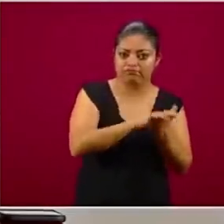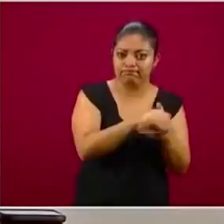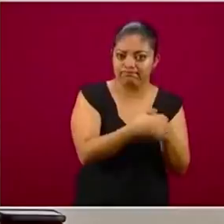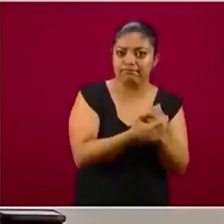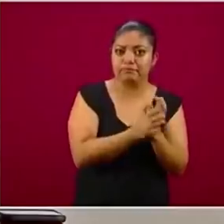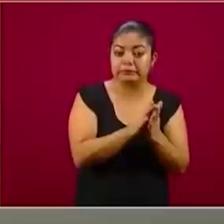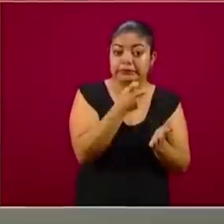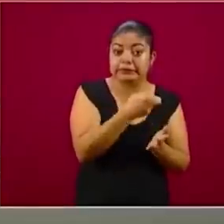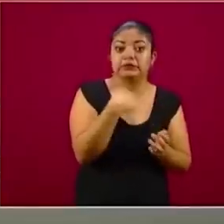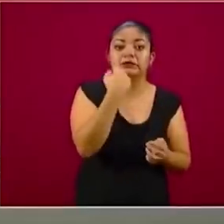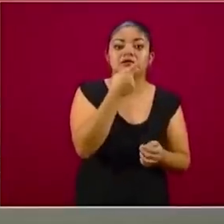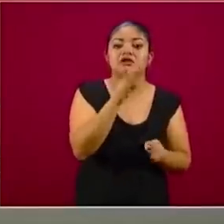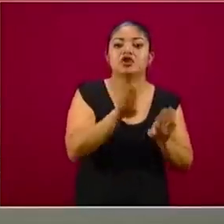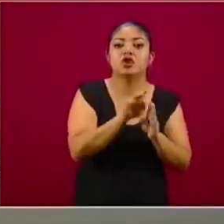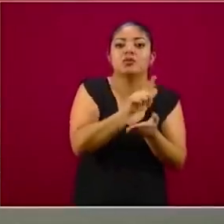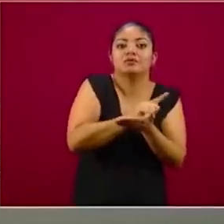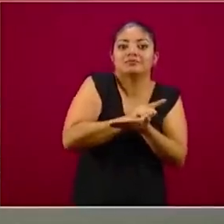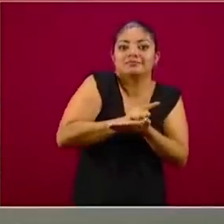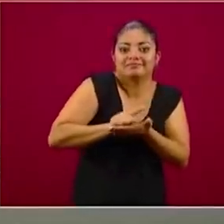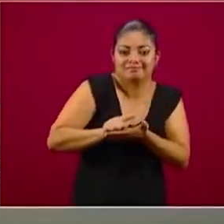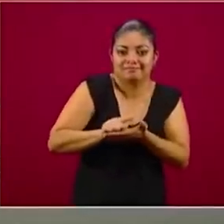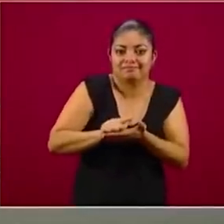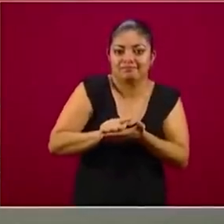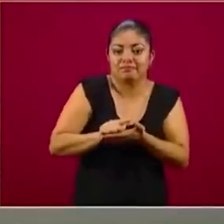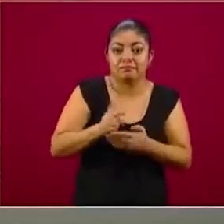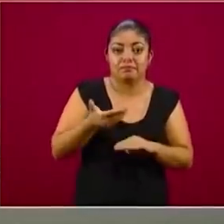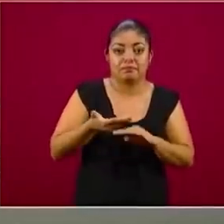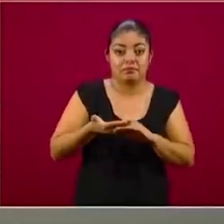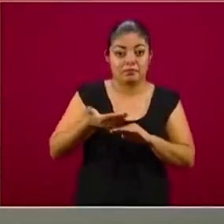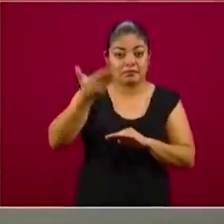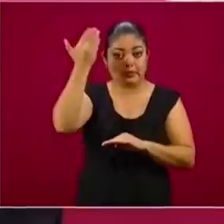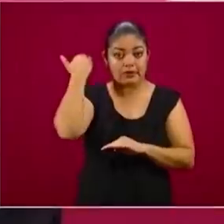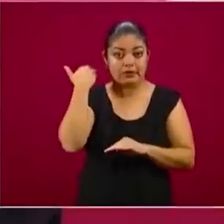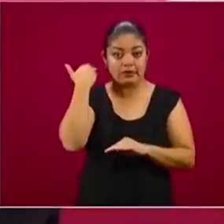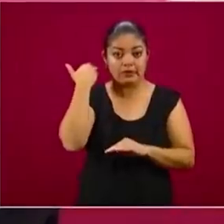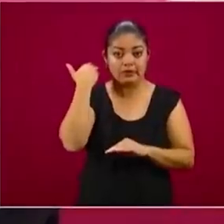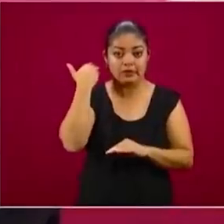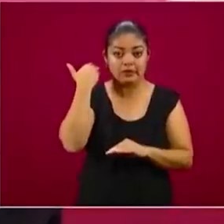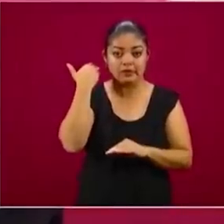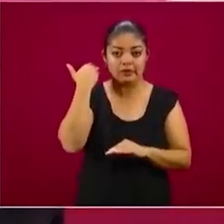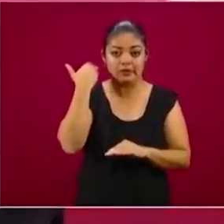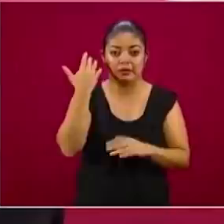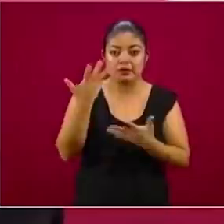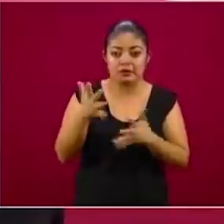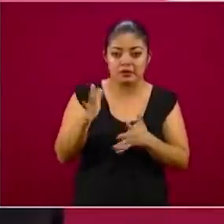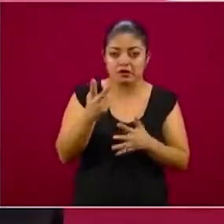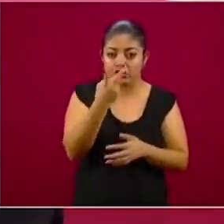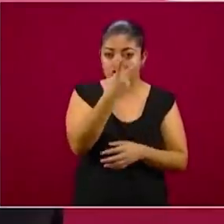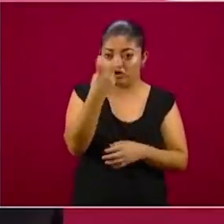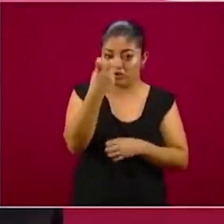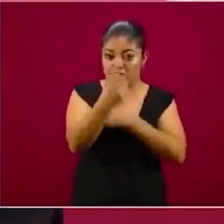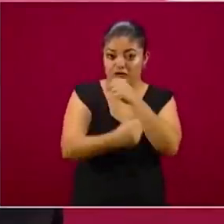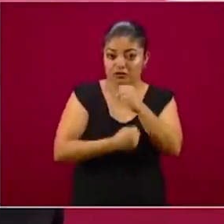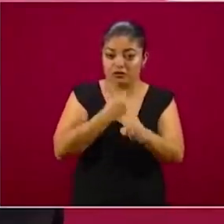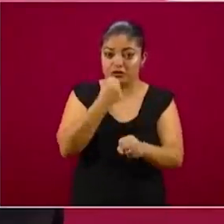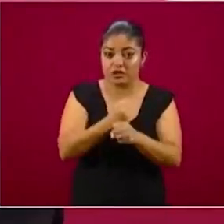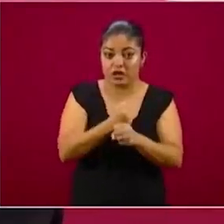esa es una medida de higiene que desde hace más de casi 200 años